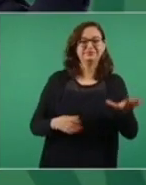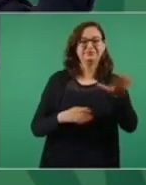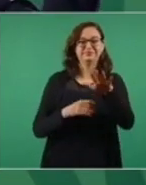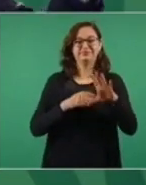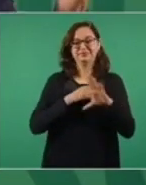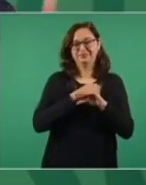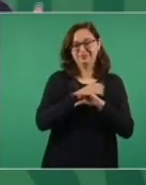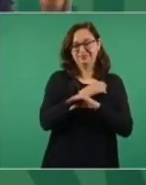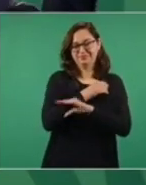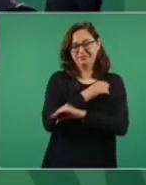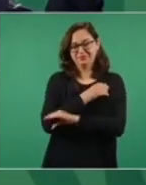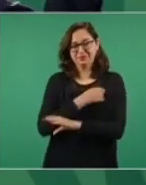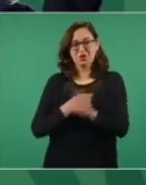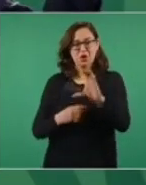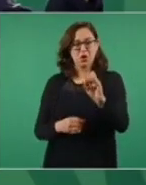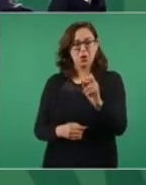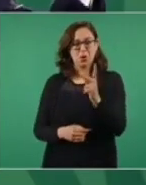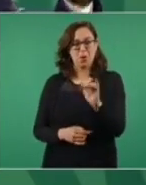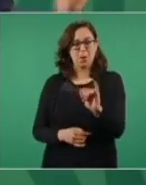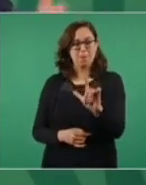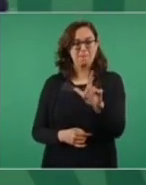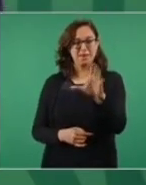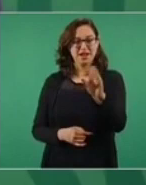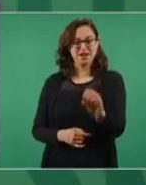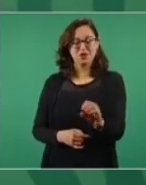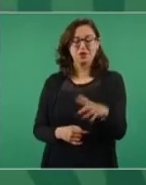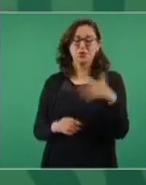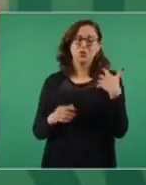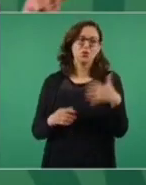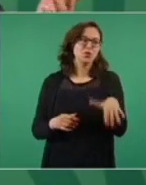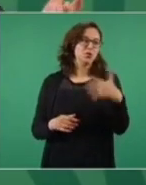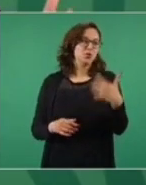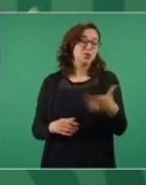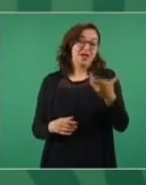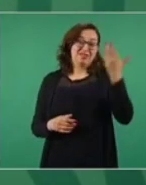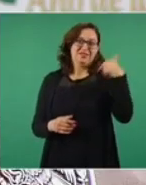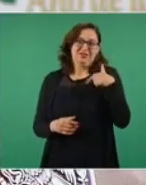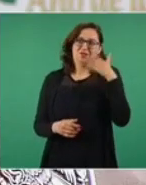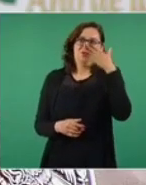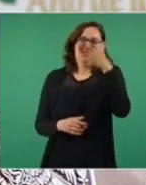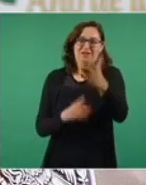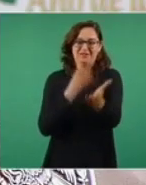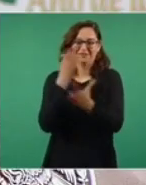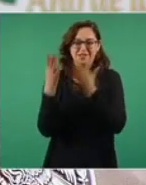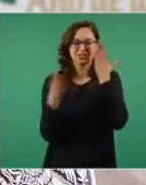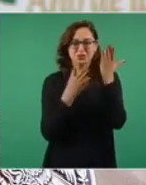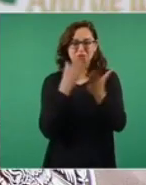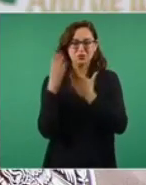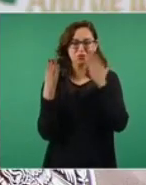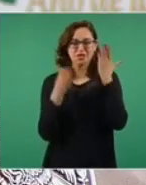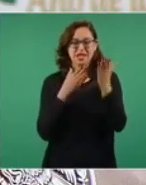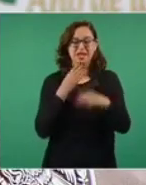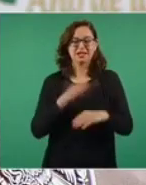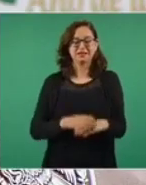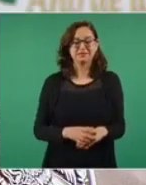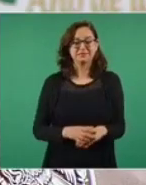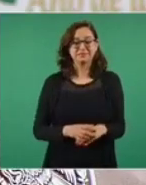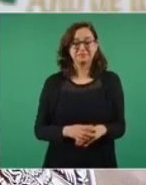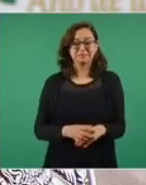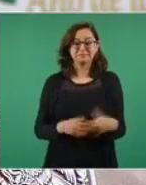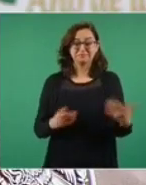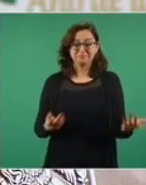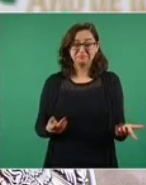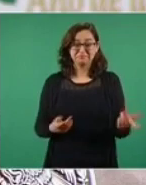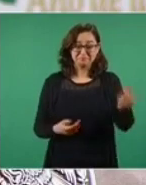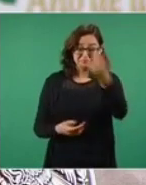Bueno, imagínense, votaron por un señor, con